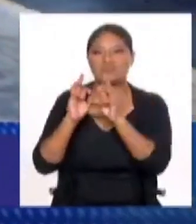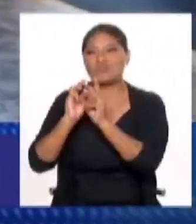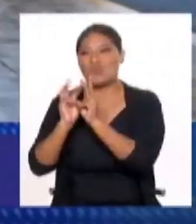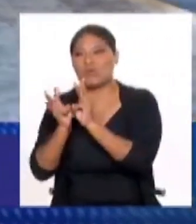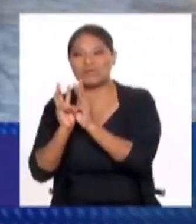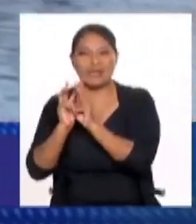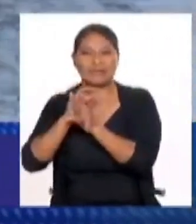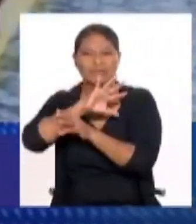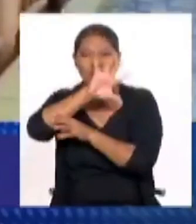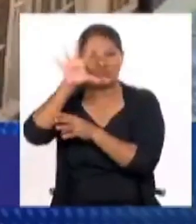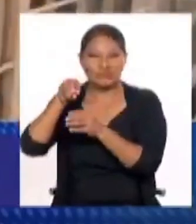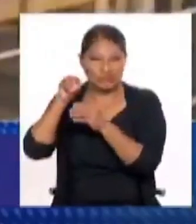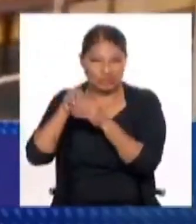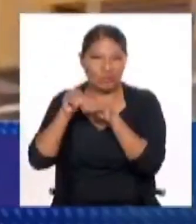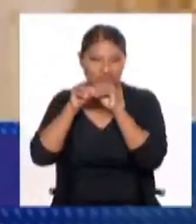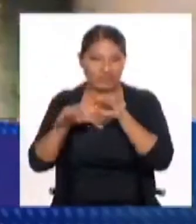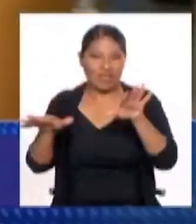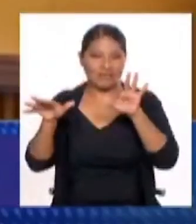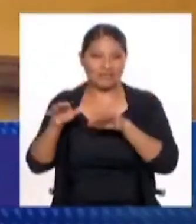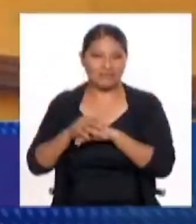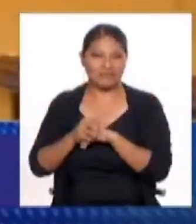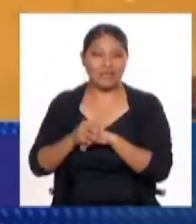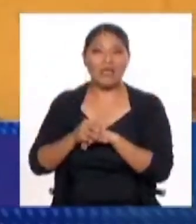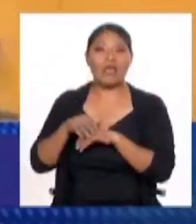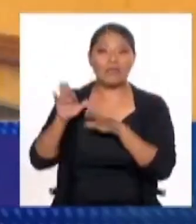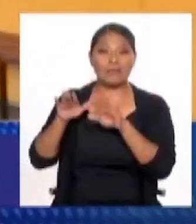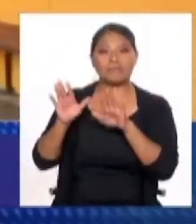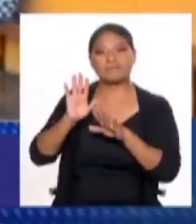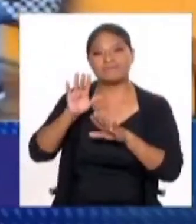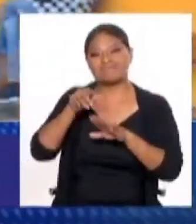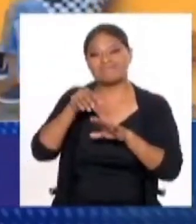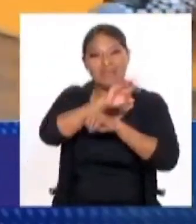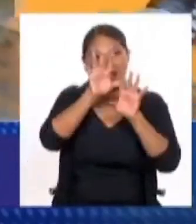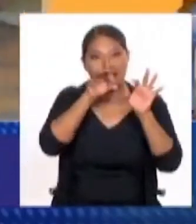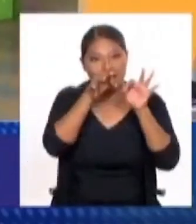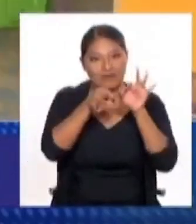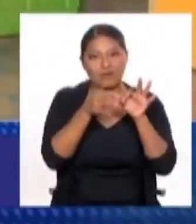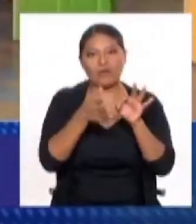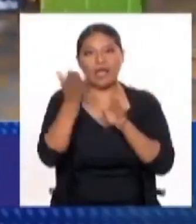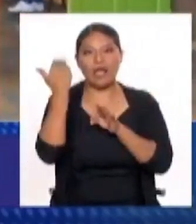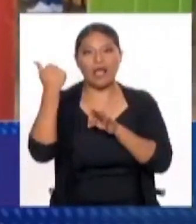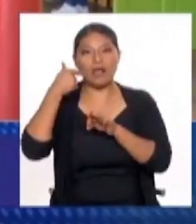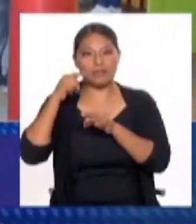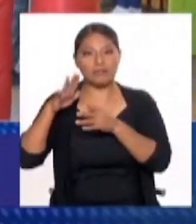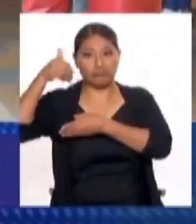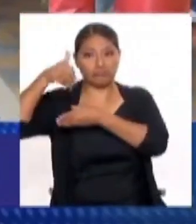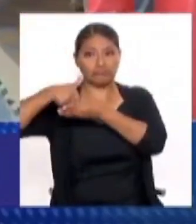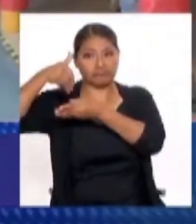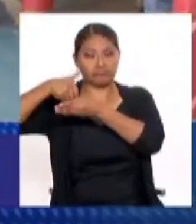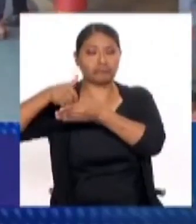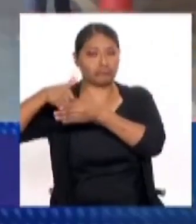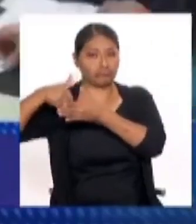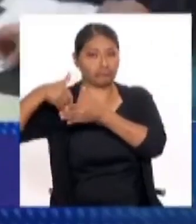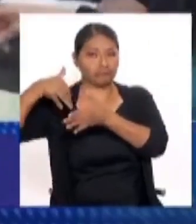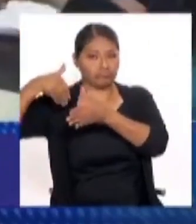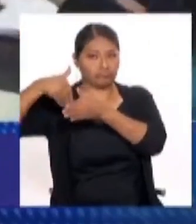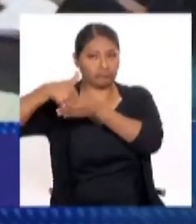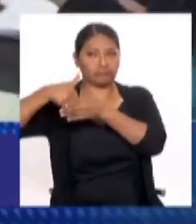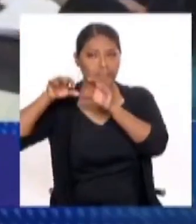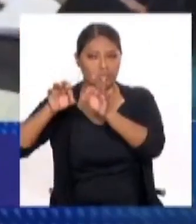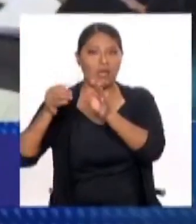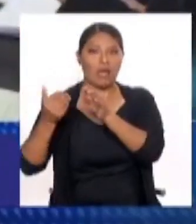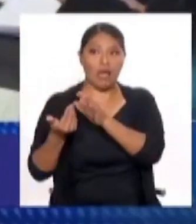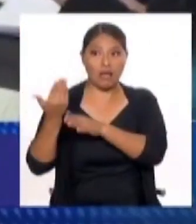a veces queda un poco al margen en el debate del resultado de las elecciones, porque además es un fenómeno nuevo,